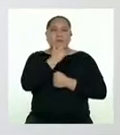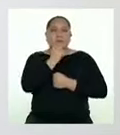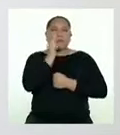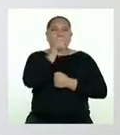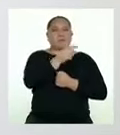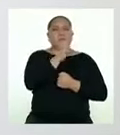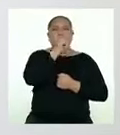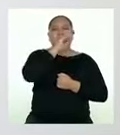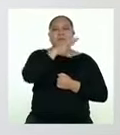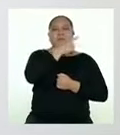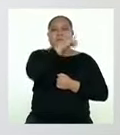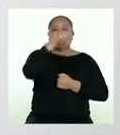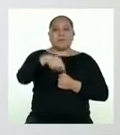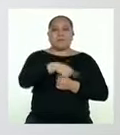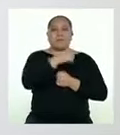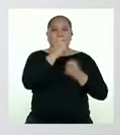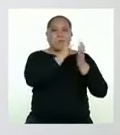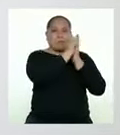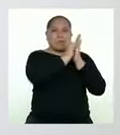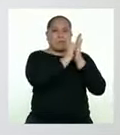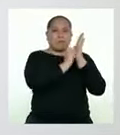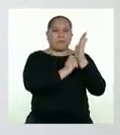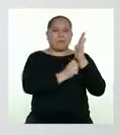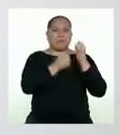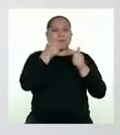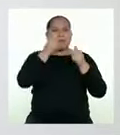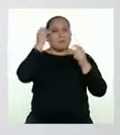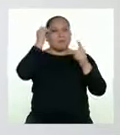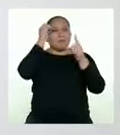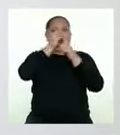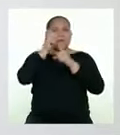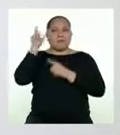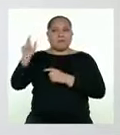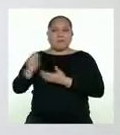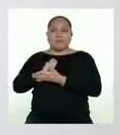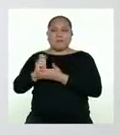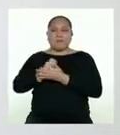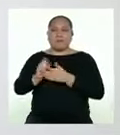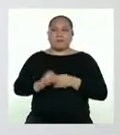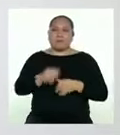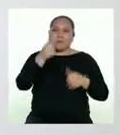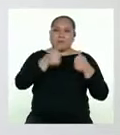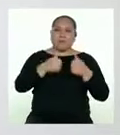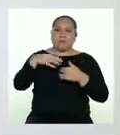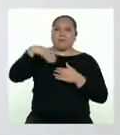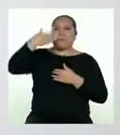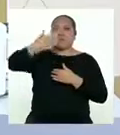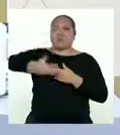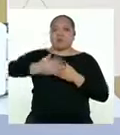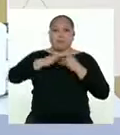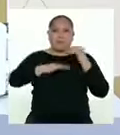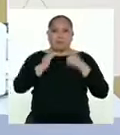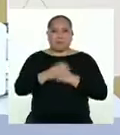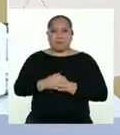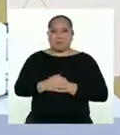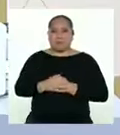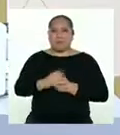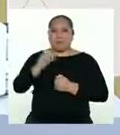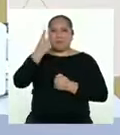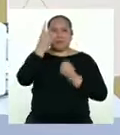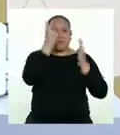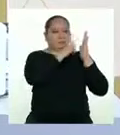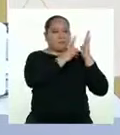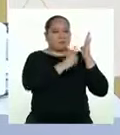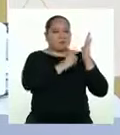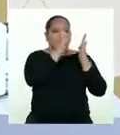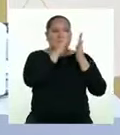el significado global del texto y la intención del actor. ¿Cuál es nuestro siguiente paso? La primera lectura